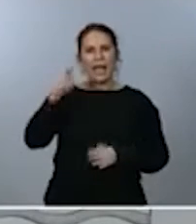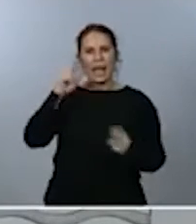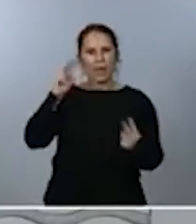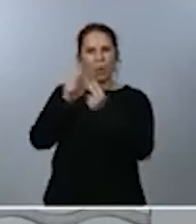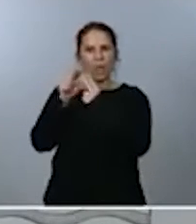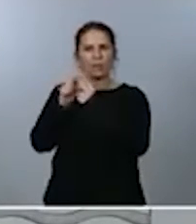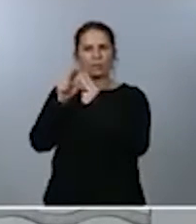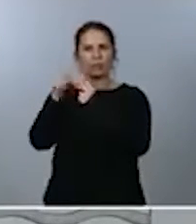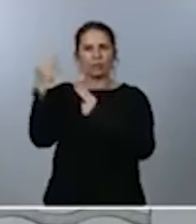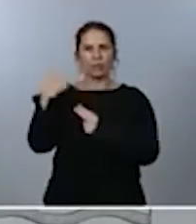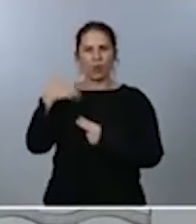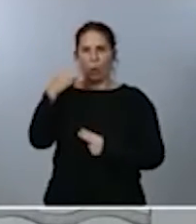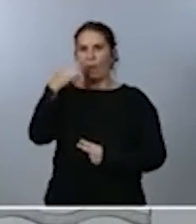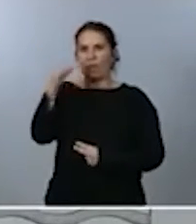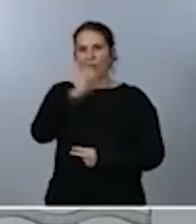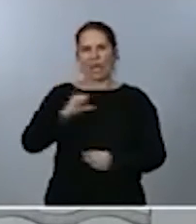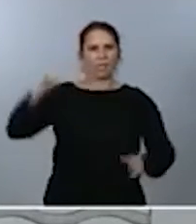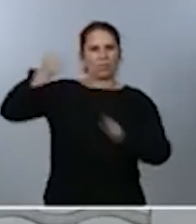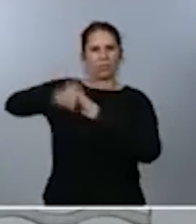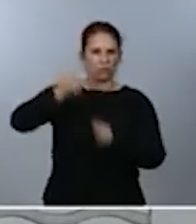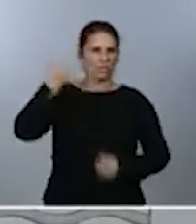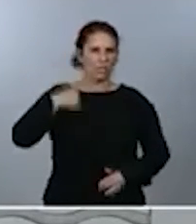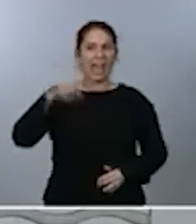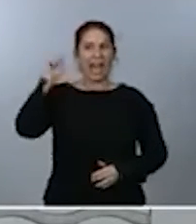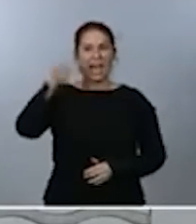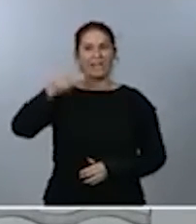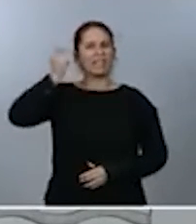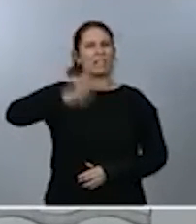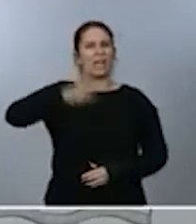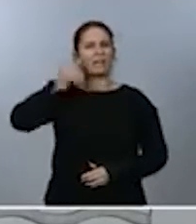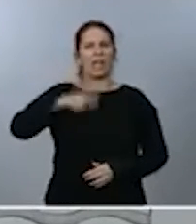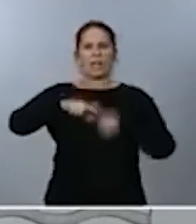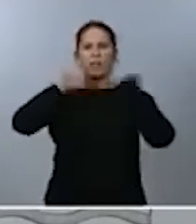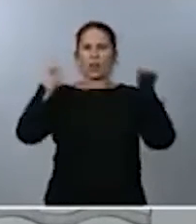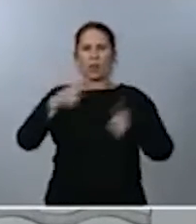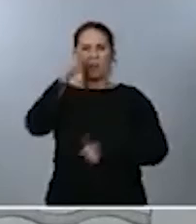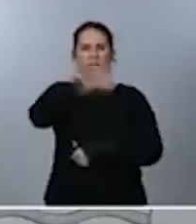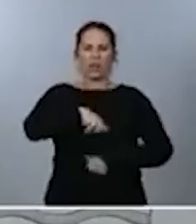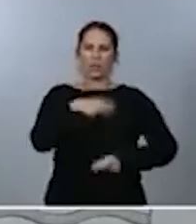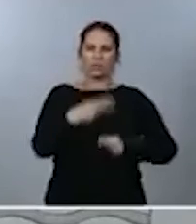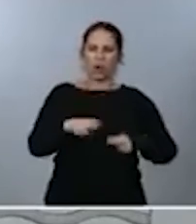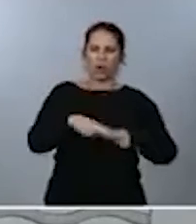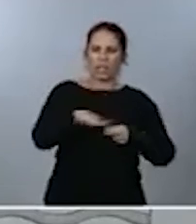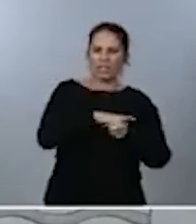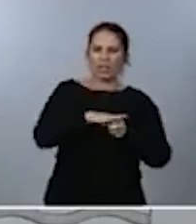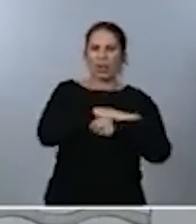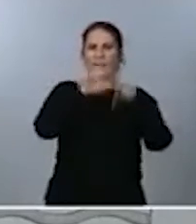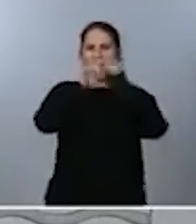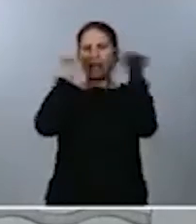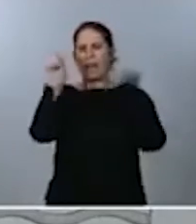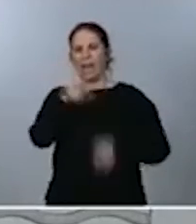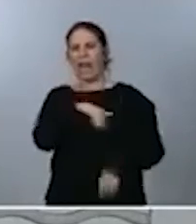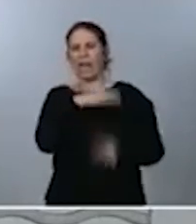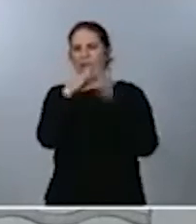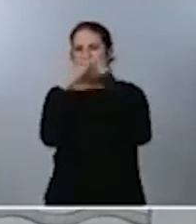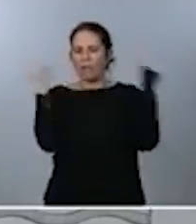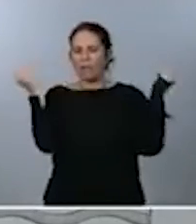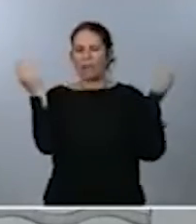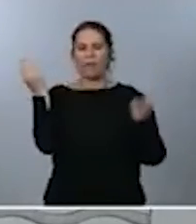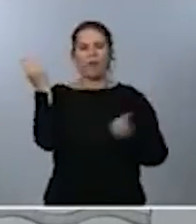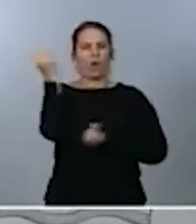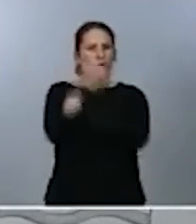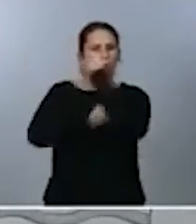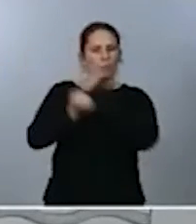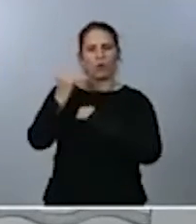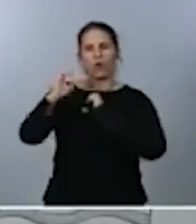décadas y en donde se reúnen representantes del mundo político, empresarial, académico, económico, de la comunicación